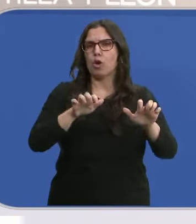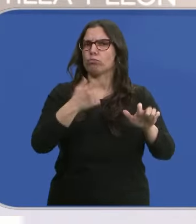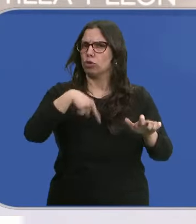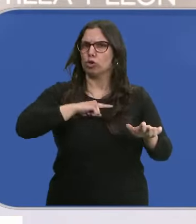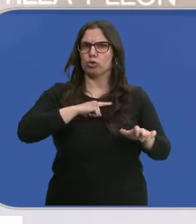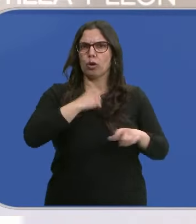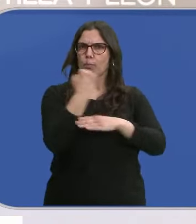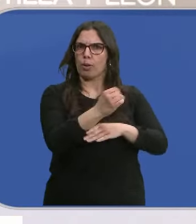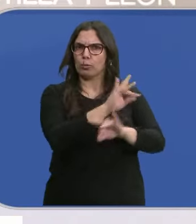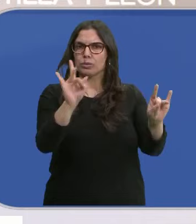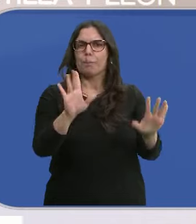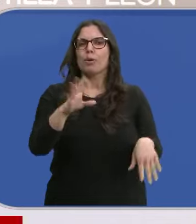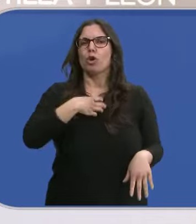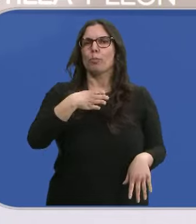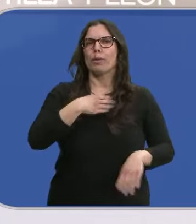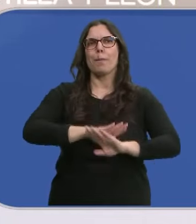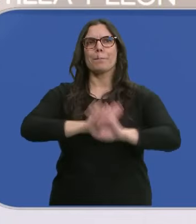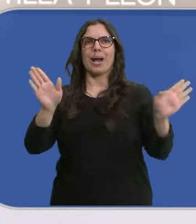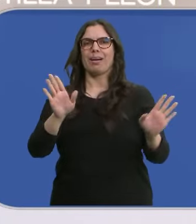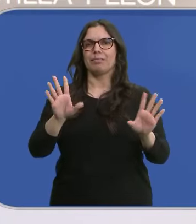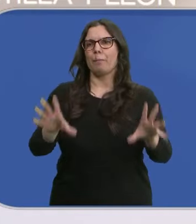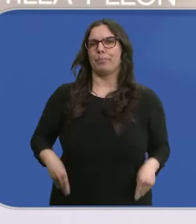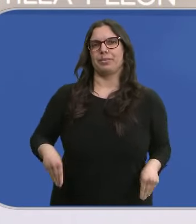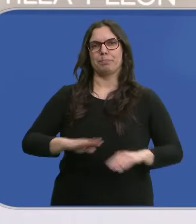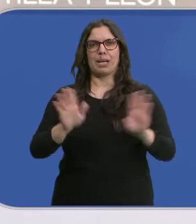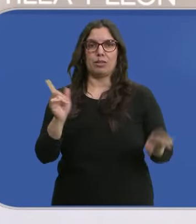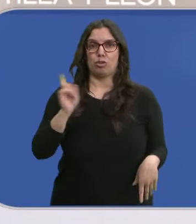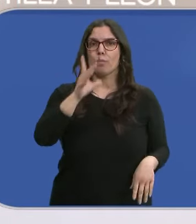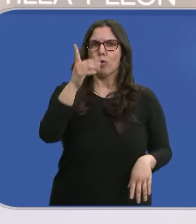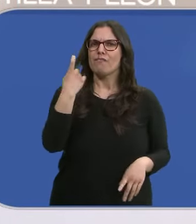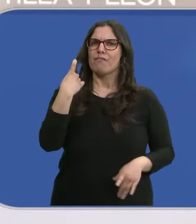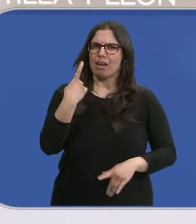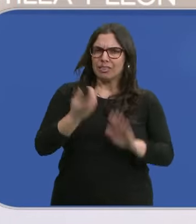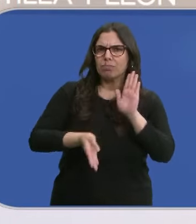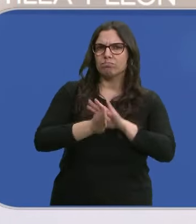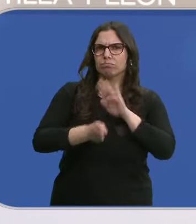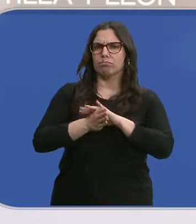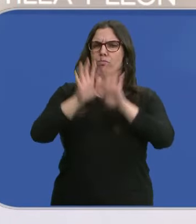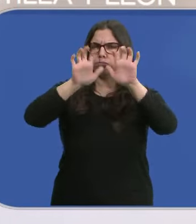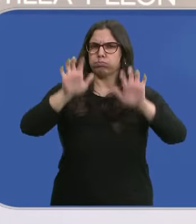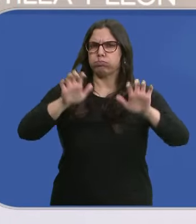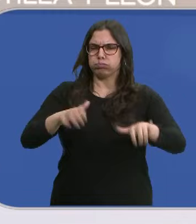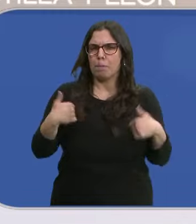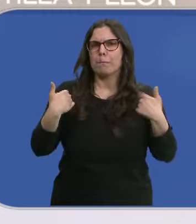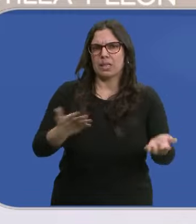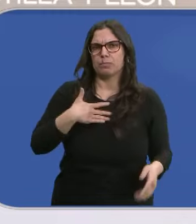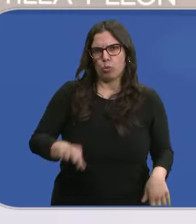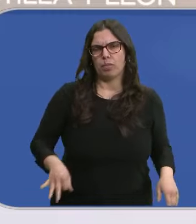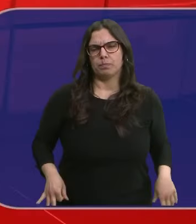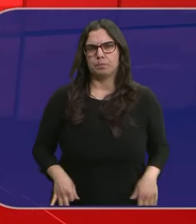pero tenemos que decir que no podemos conformarnos, pues hay recorrido para avanzar en estas rebajas tributarias.